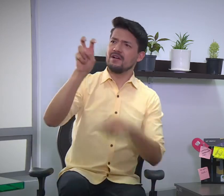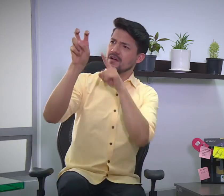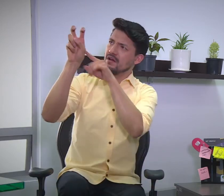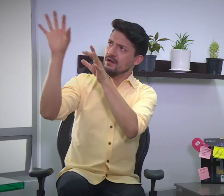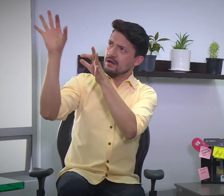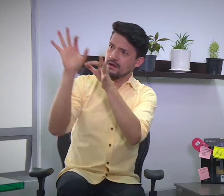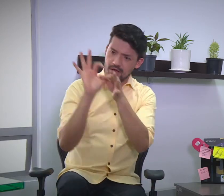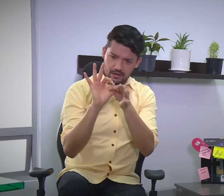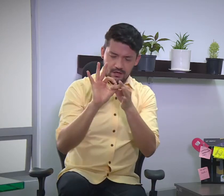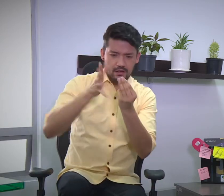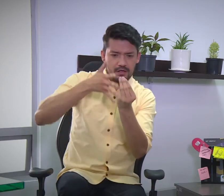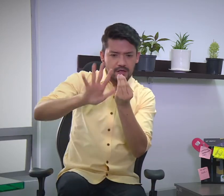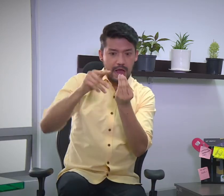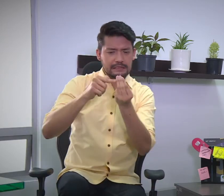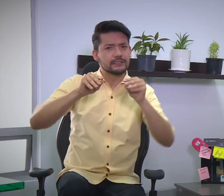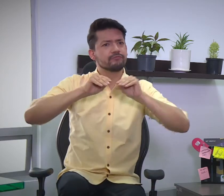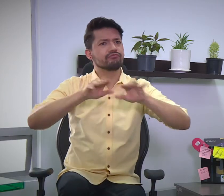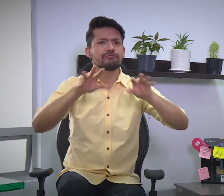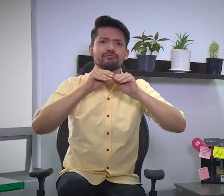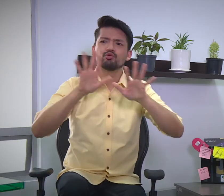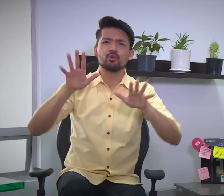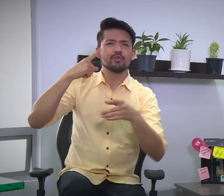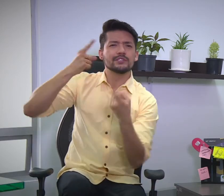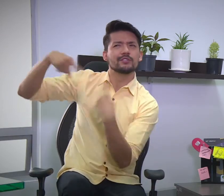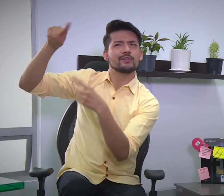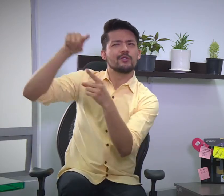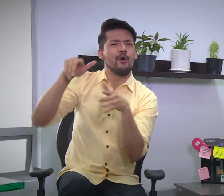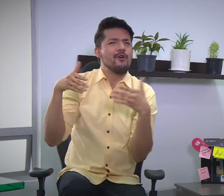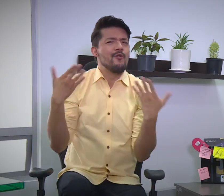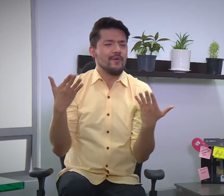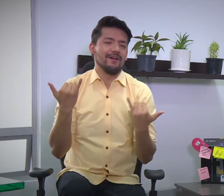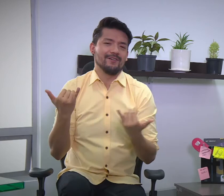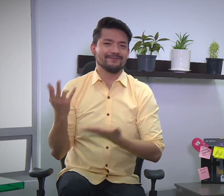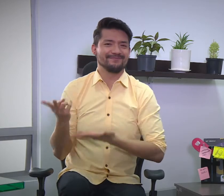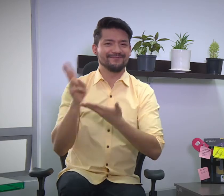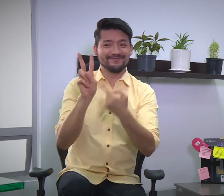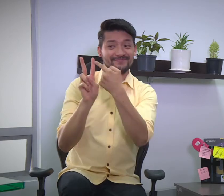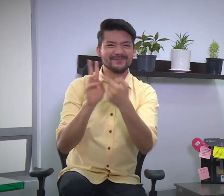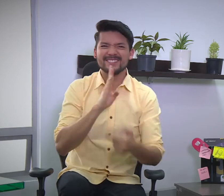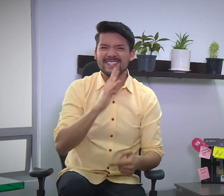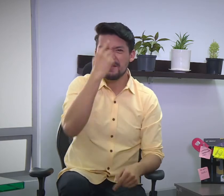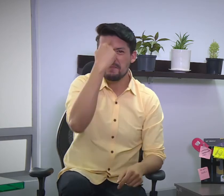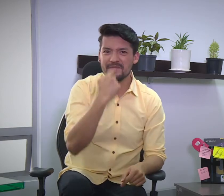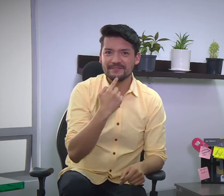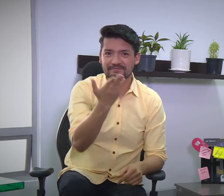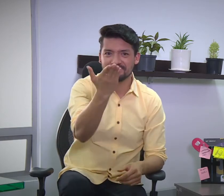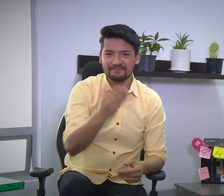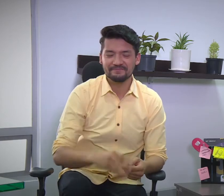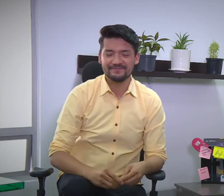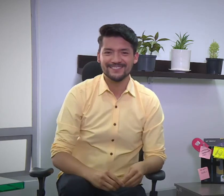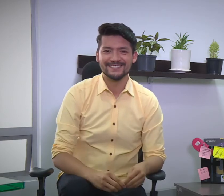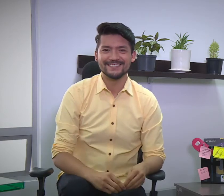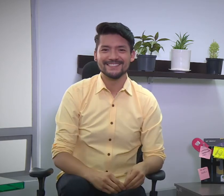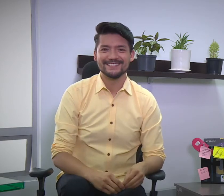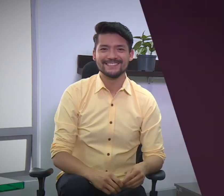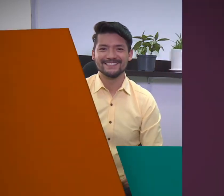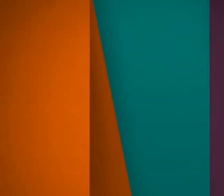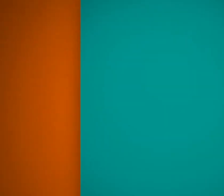aventura y cómo la representamos en los medios de comunicación. Vean los perfiles de quienes les estoy hablando.